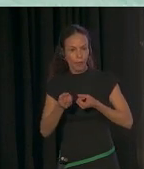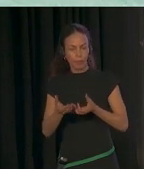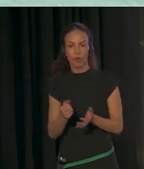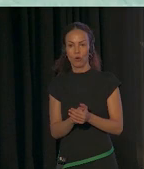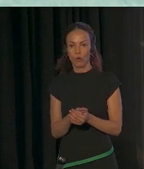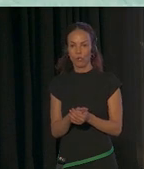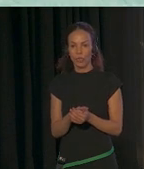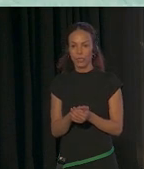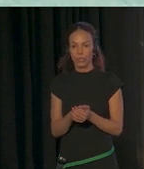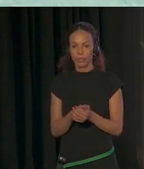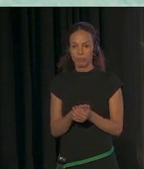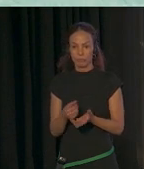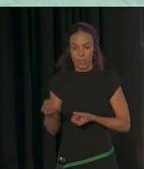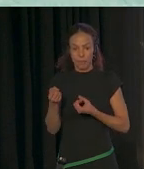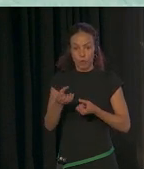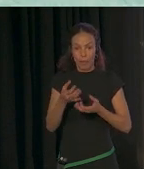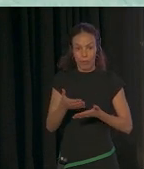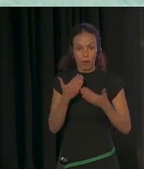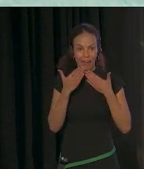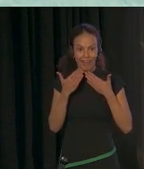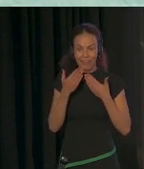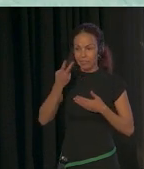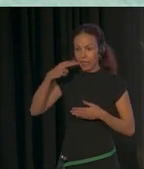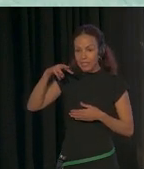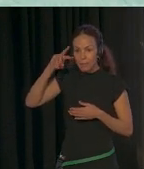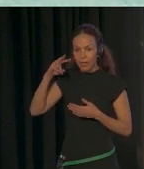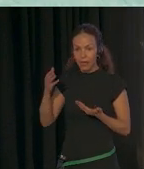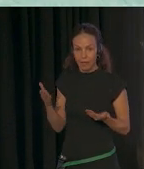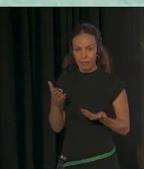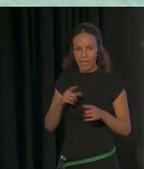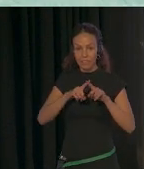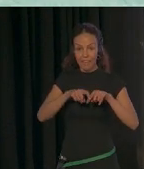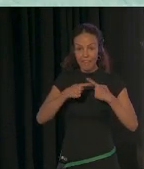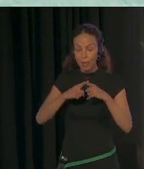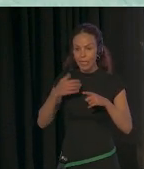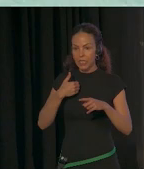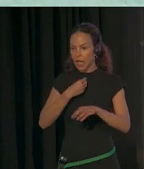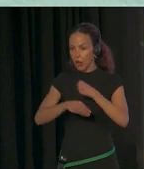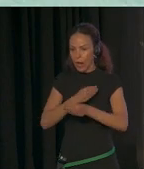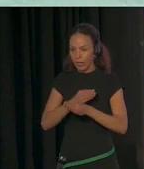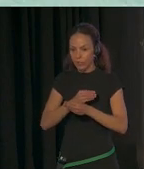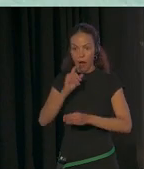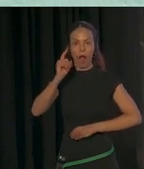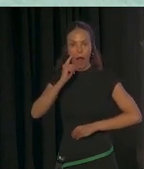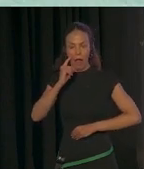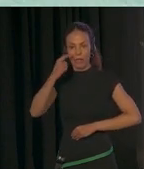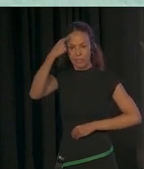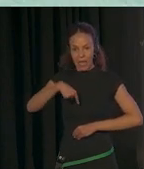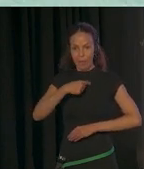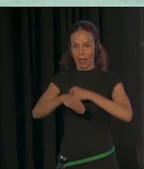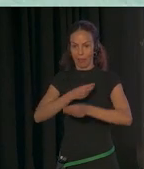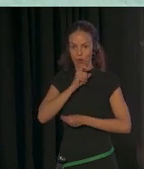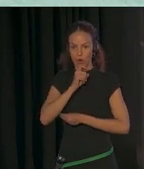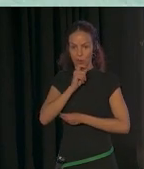viene de experiencias que, bueno, de familias que ya lo han hecho y ya han averiguado cómo hacerlo, que de alguna manera han encontrado la forma de